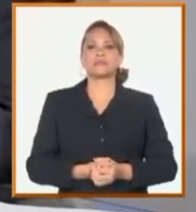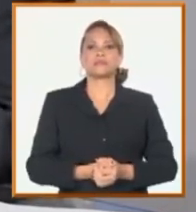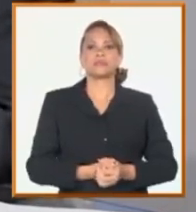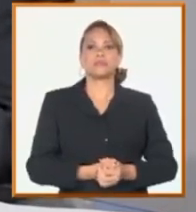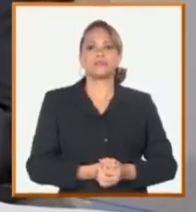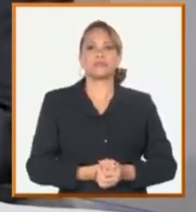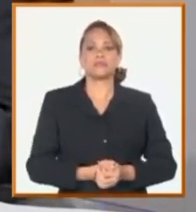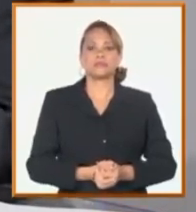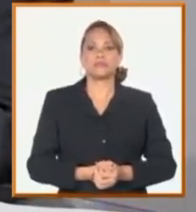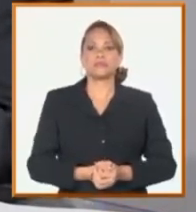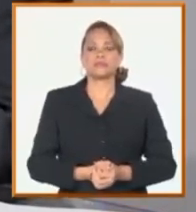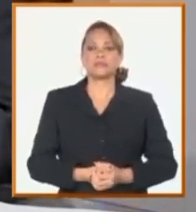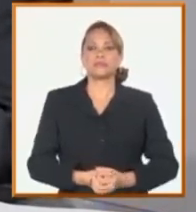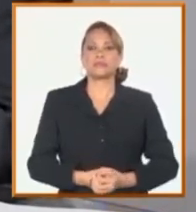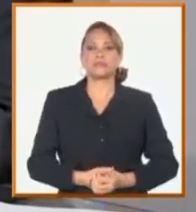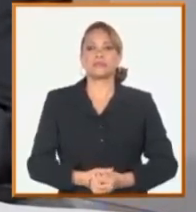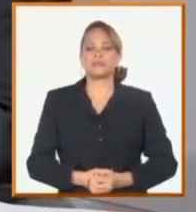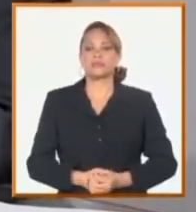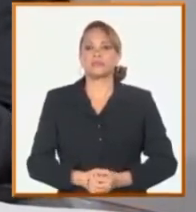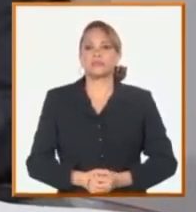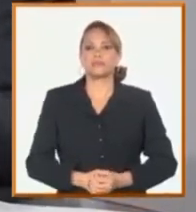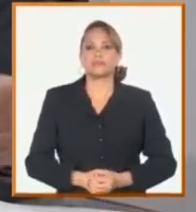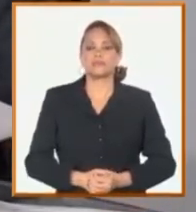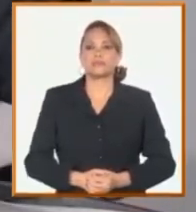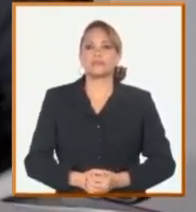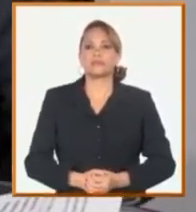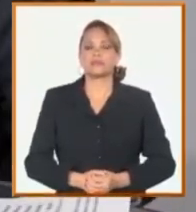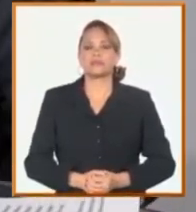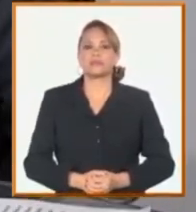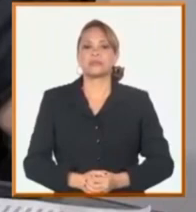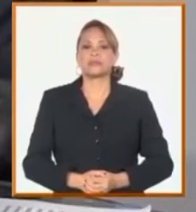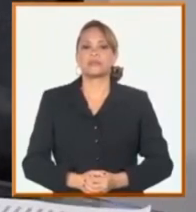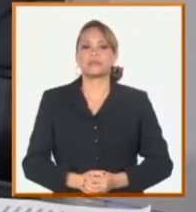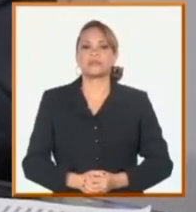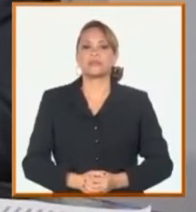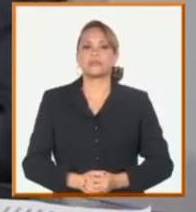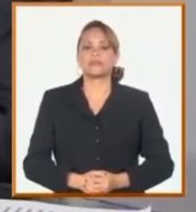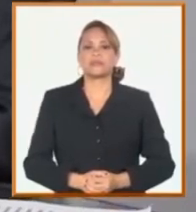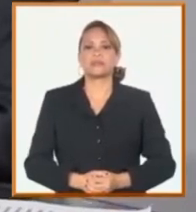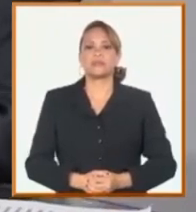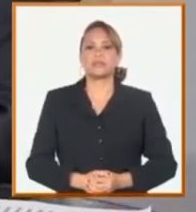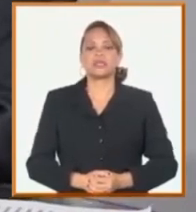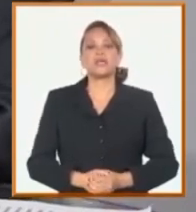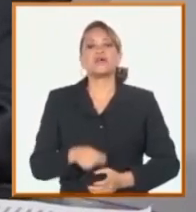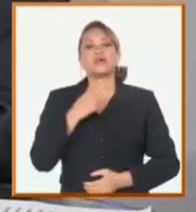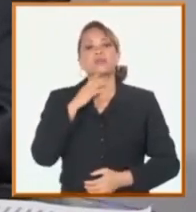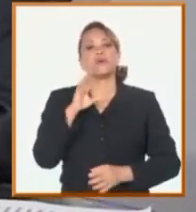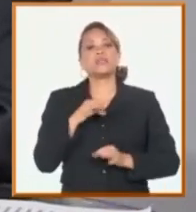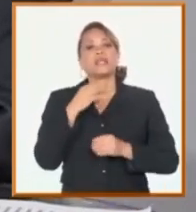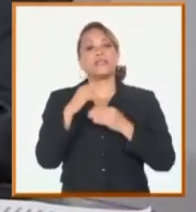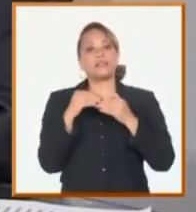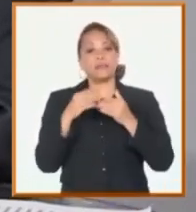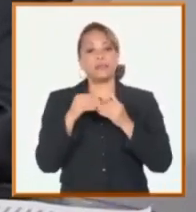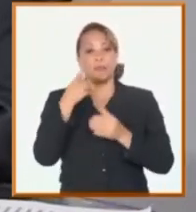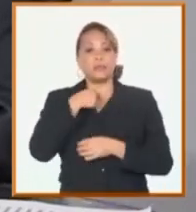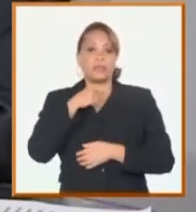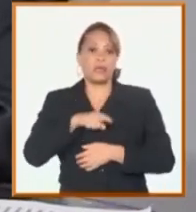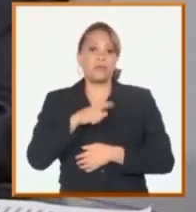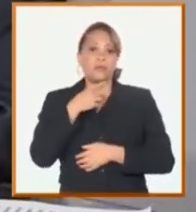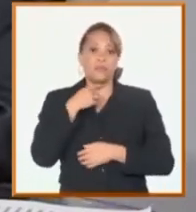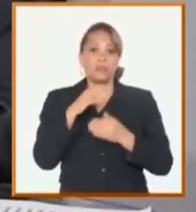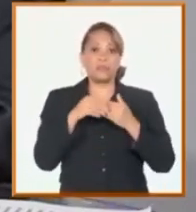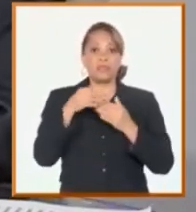detrás muchas de las cuestiones que están asociadas a los problemas de oferta, etcétera. Y como te decía, con divisas todo sería